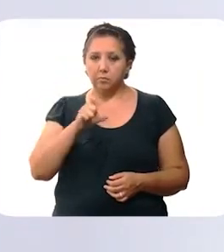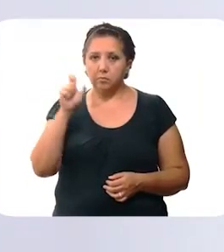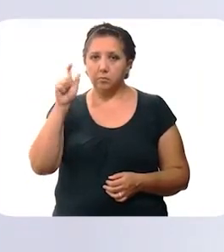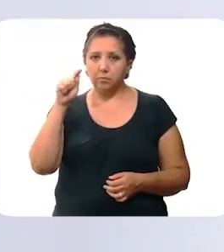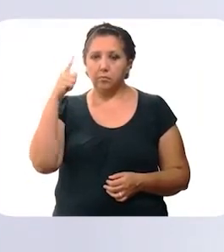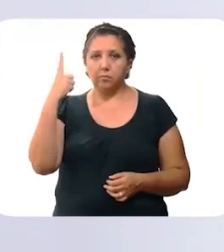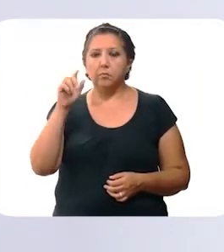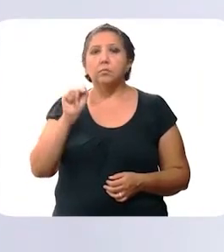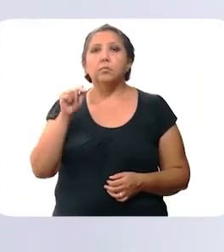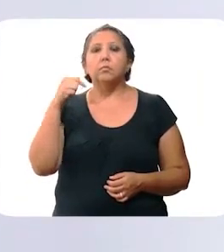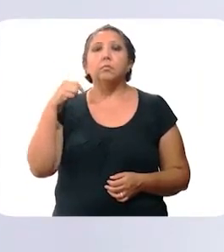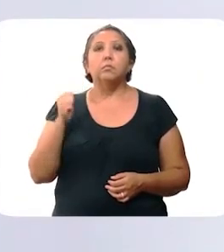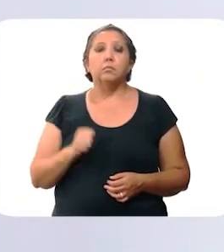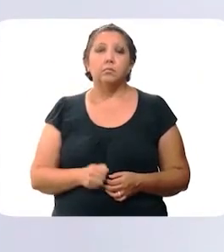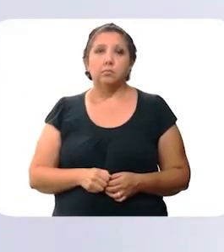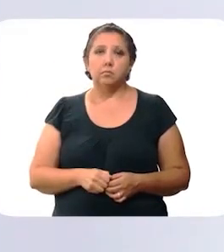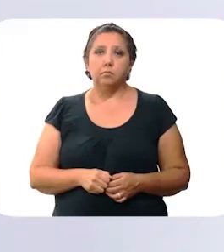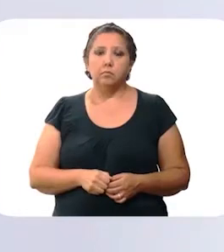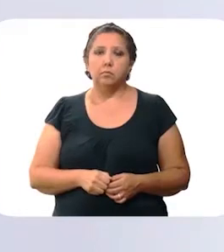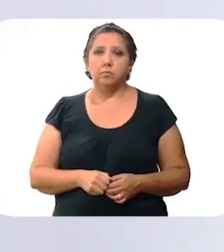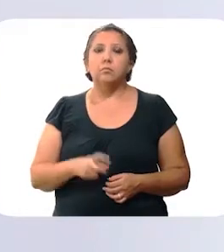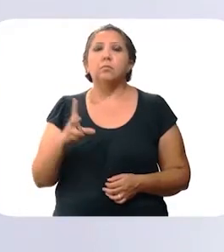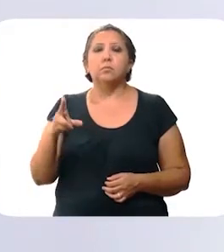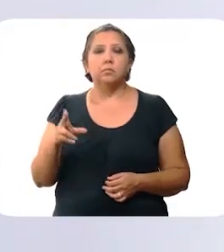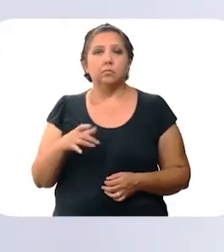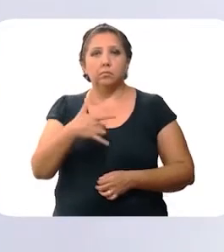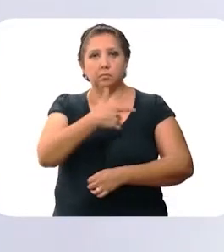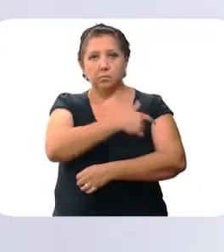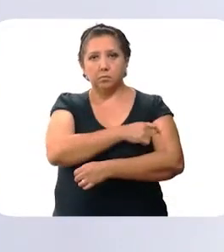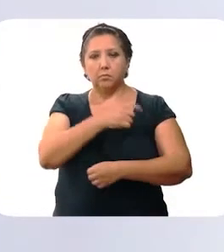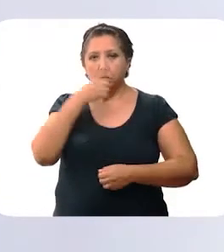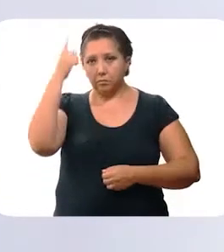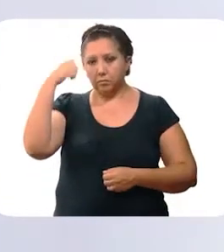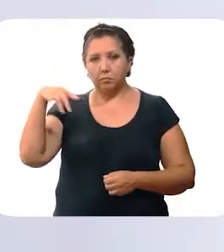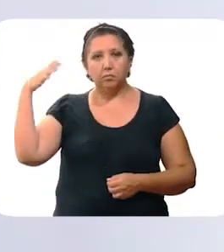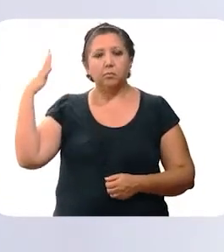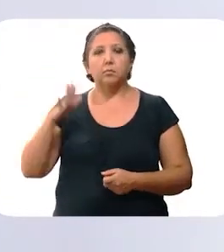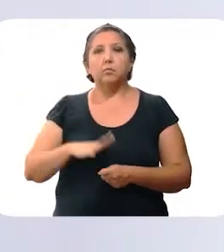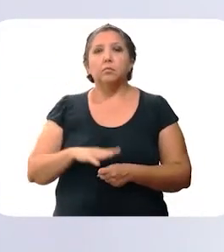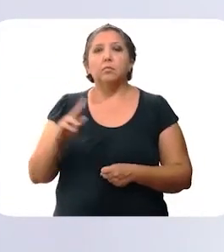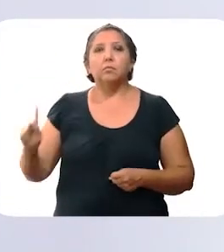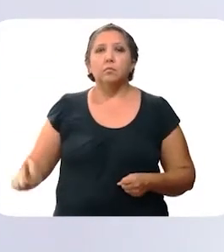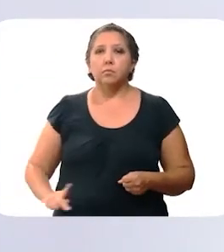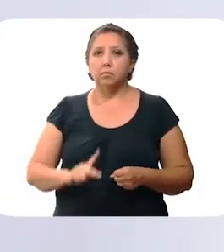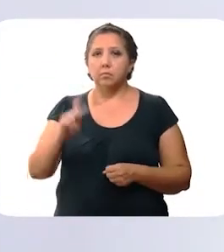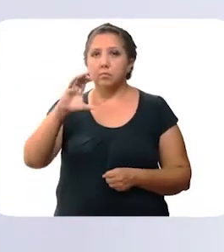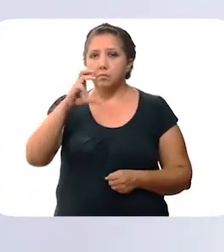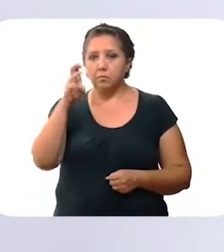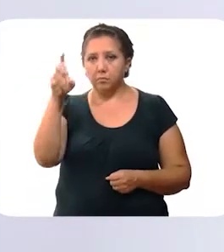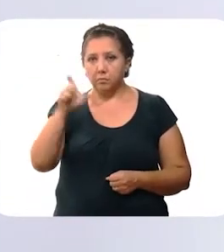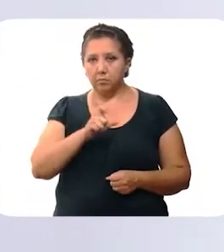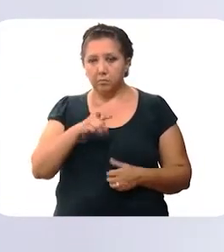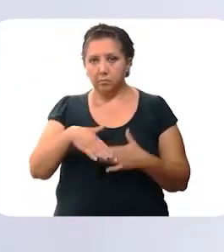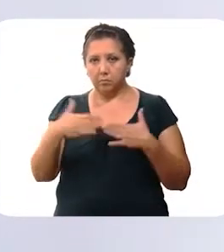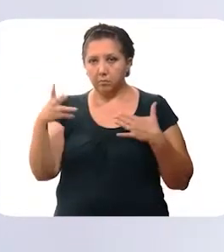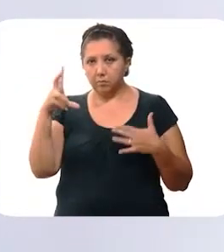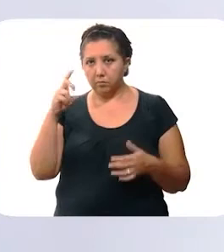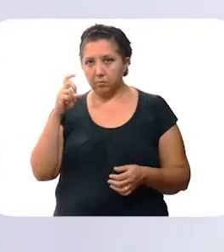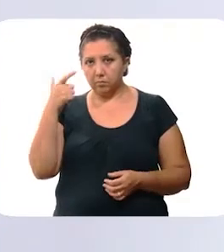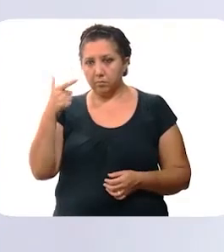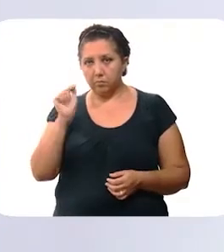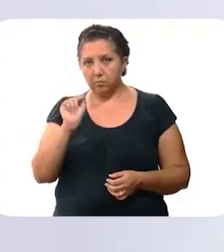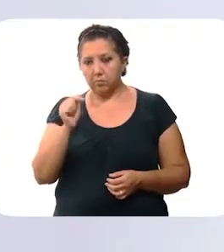.9%. También se están aplicando vacunas para adultos mayores en los municipios de Chemash, con un avance del